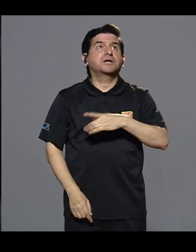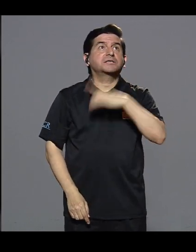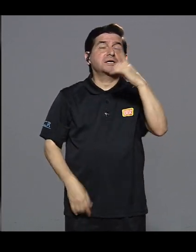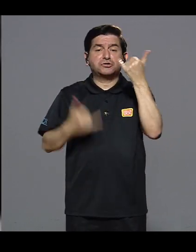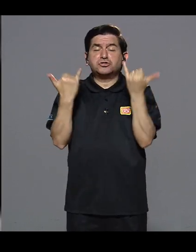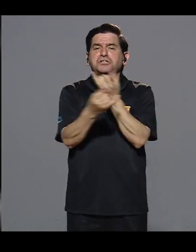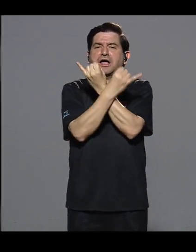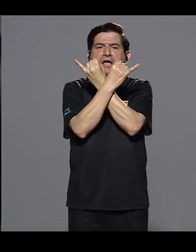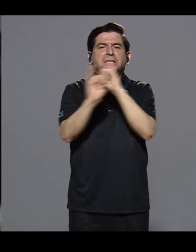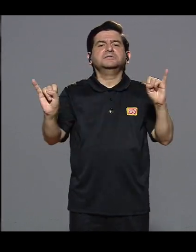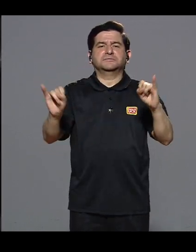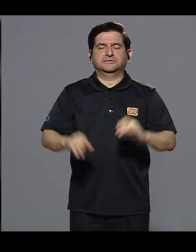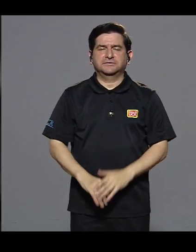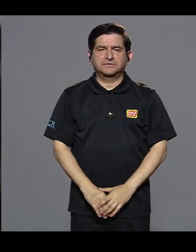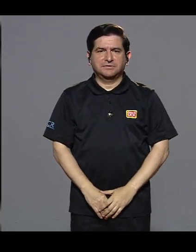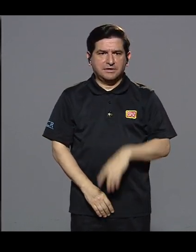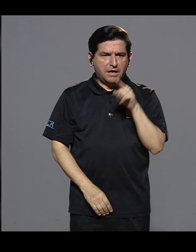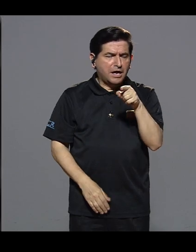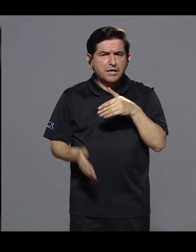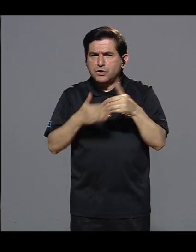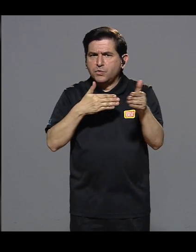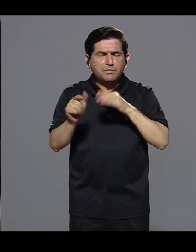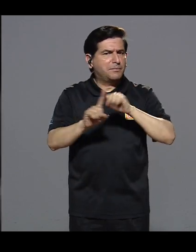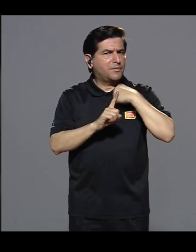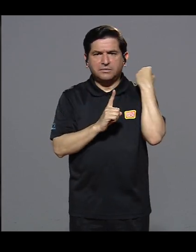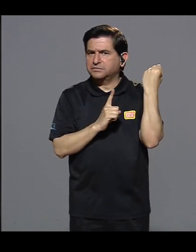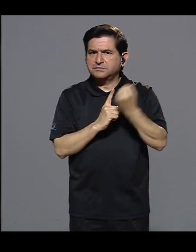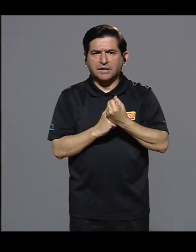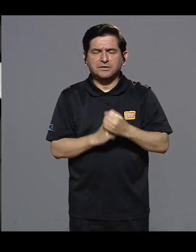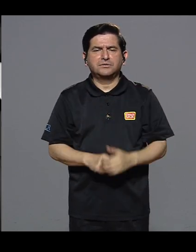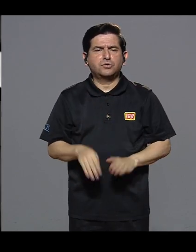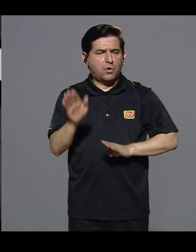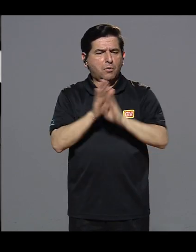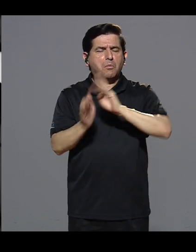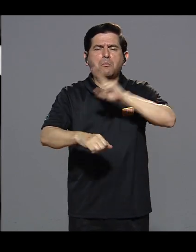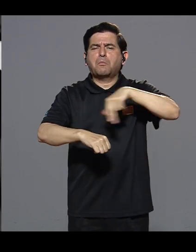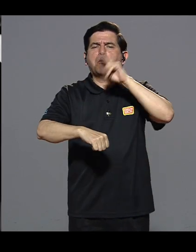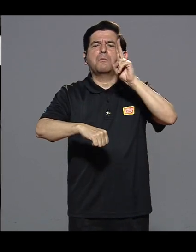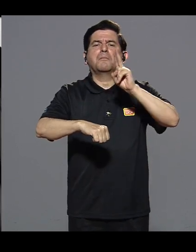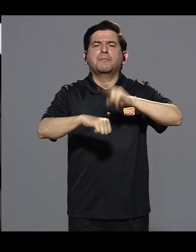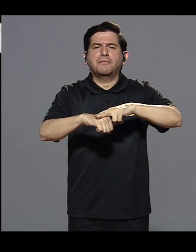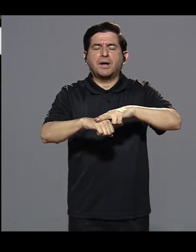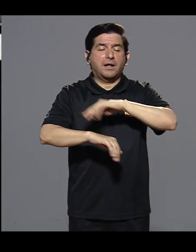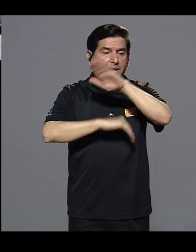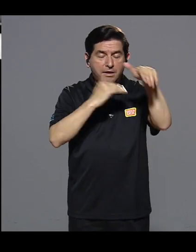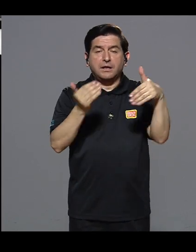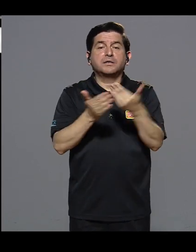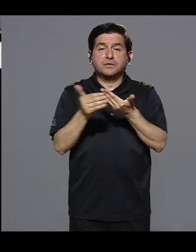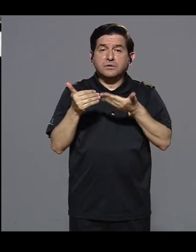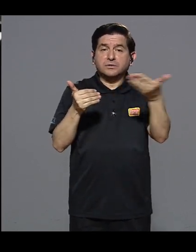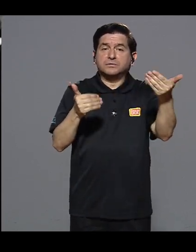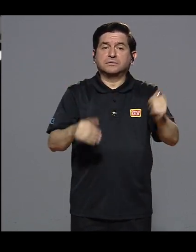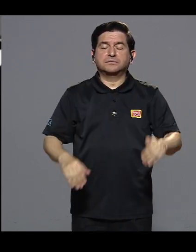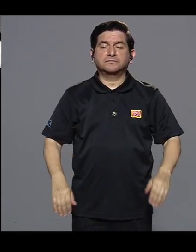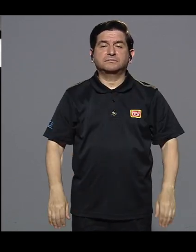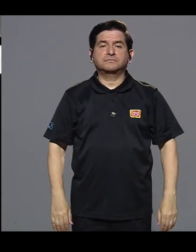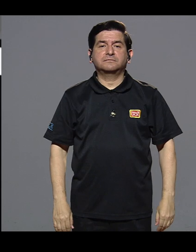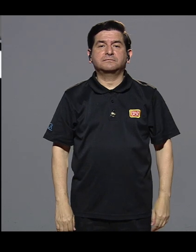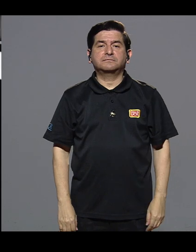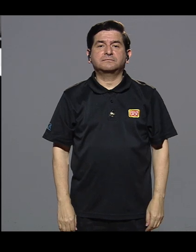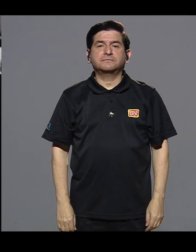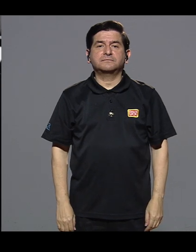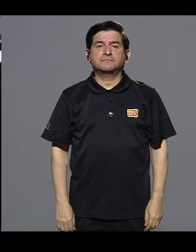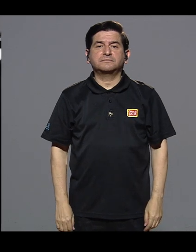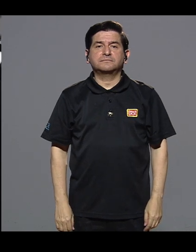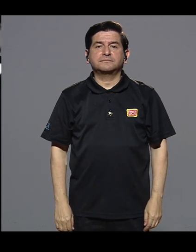Sus amigos, ya él gracias a Dios se independizó en ese aspecto, ¿verdad? A pesar de su condición, él se desarrolla normalmente en